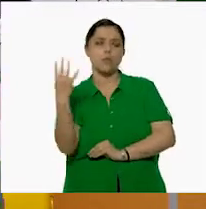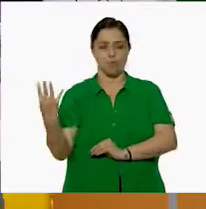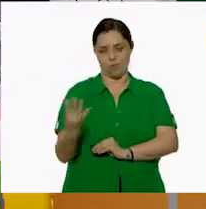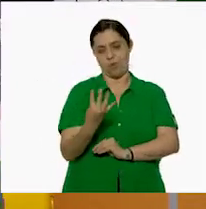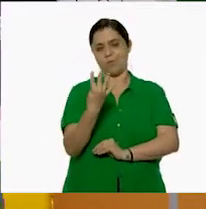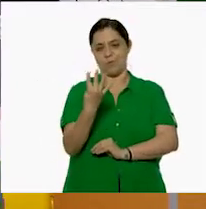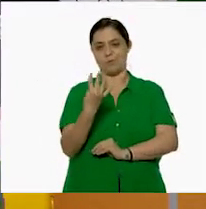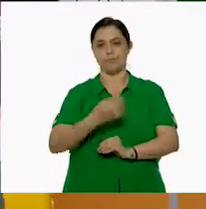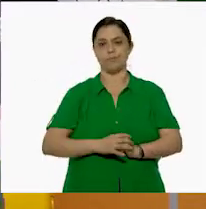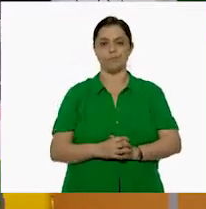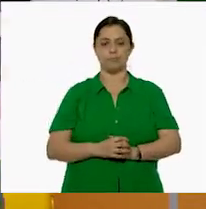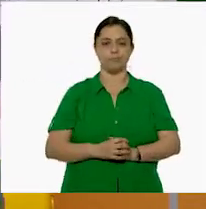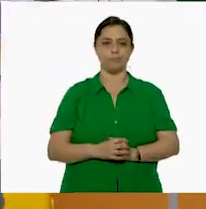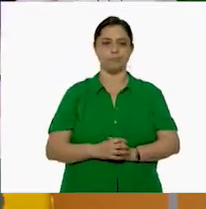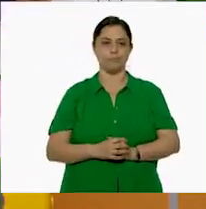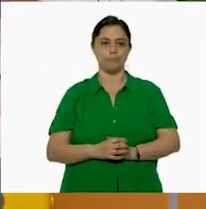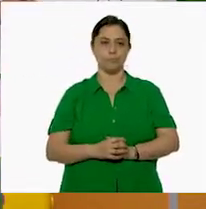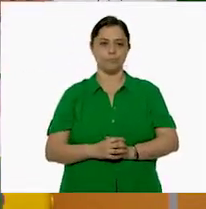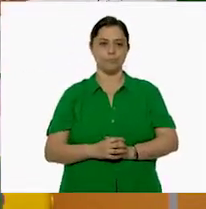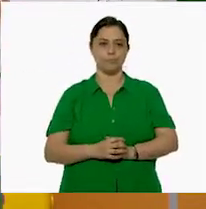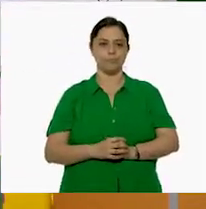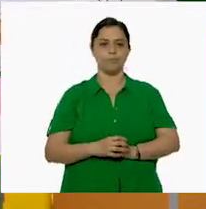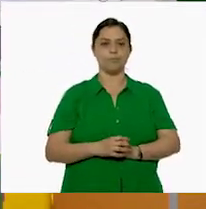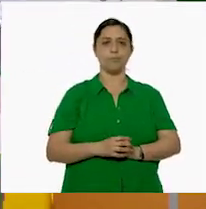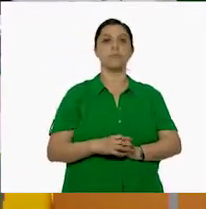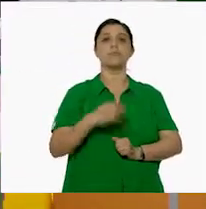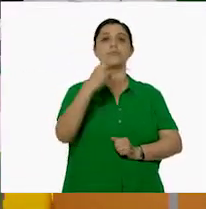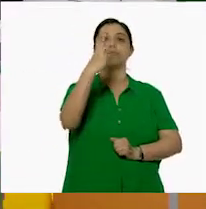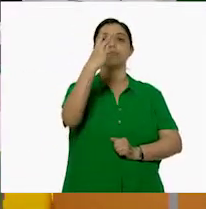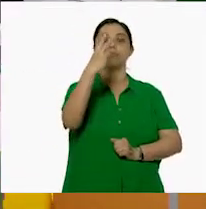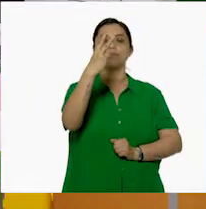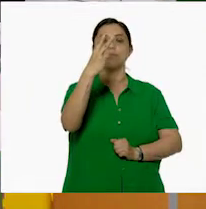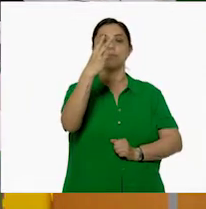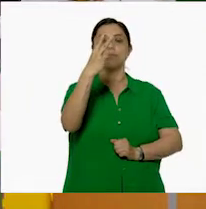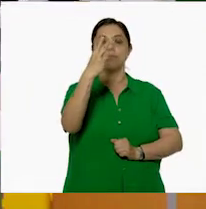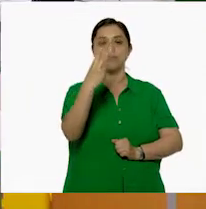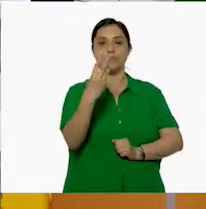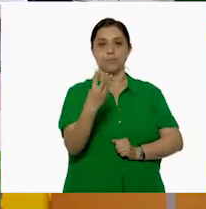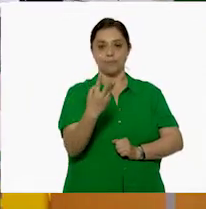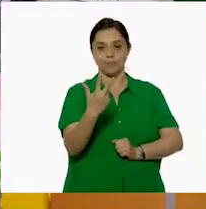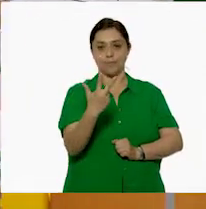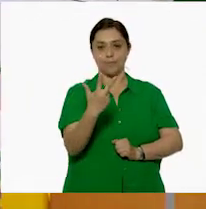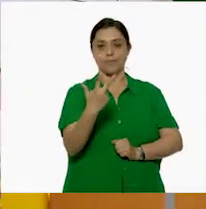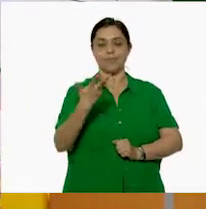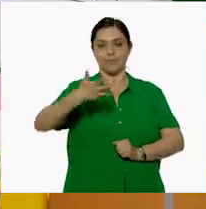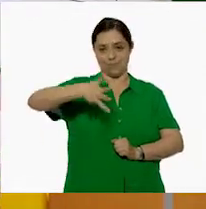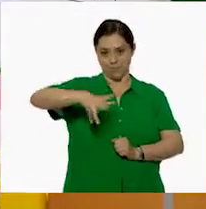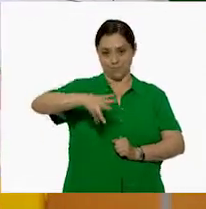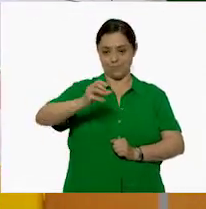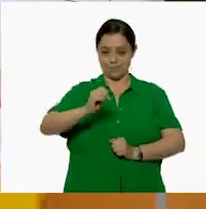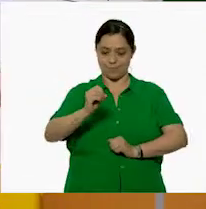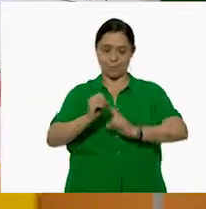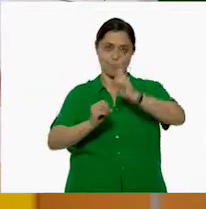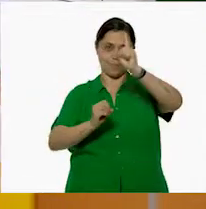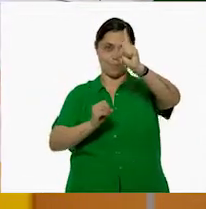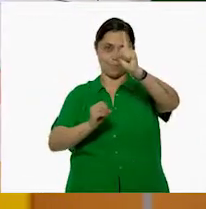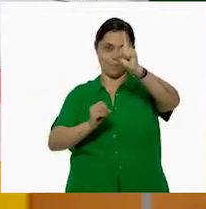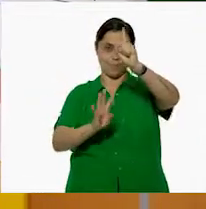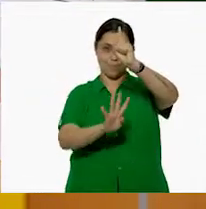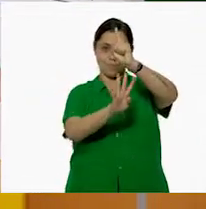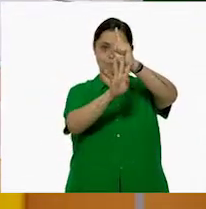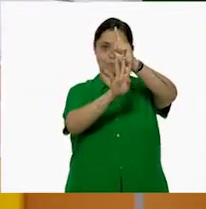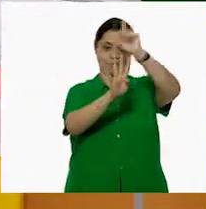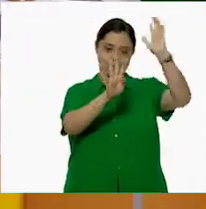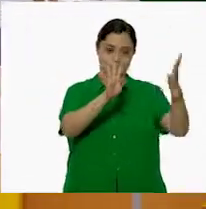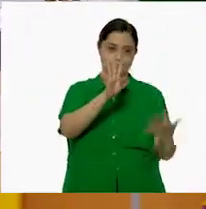4. 8 más 2. 10. 10. Ponemos el 0, ponemos el 1 arriba. Y 4 más 1, que es el